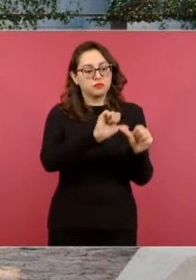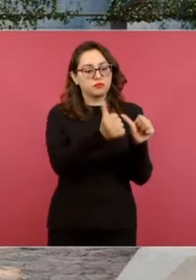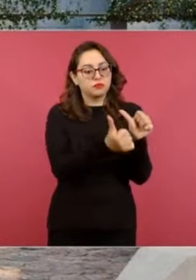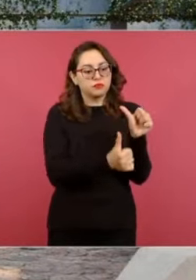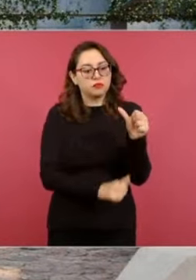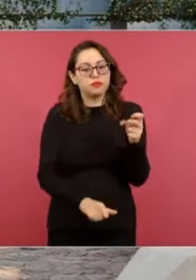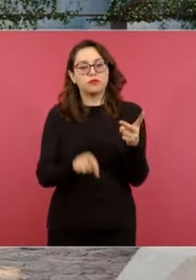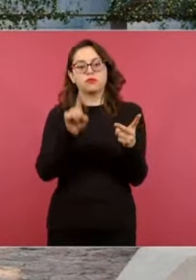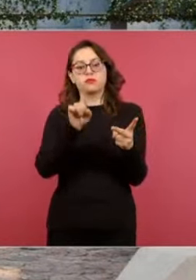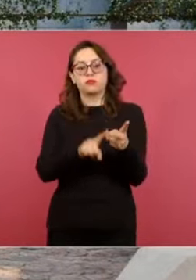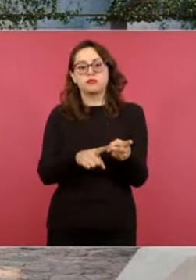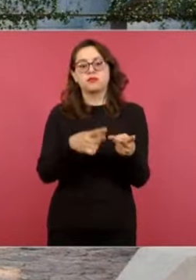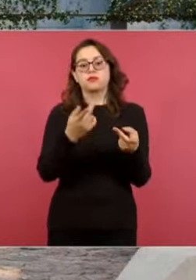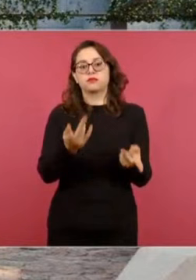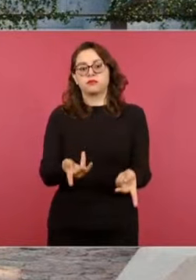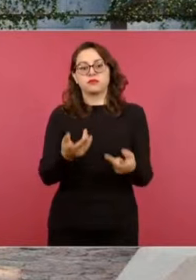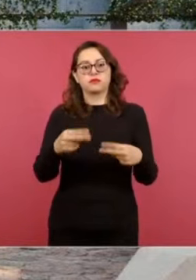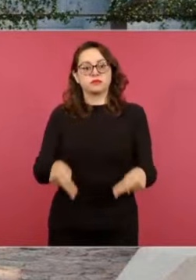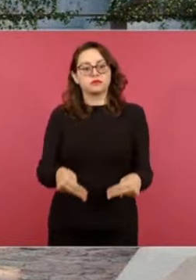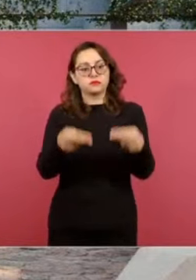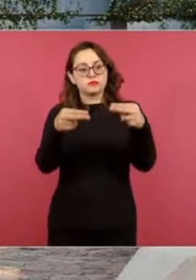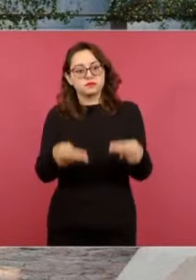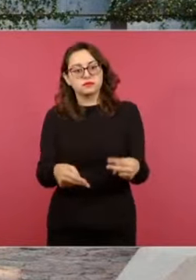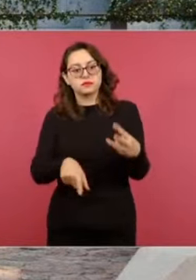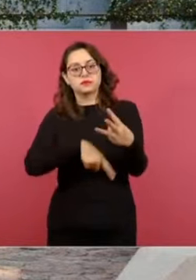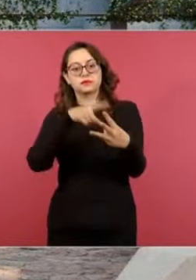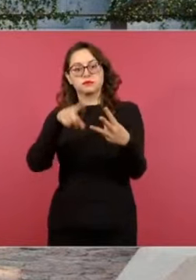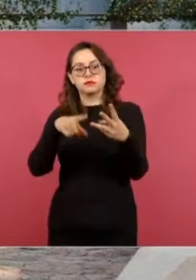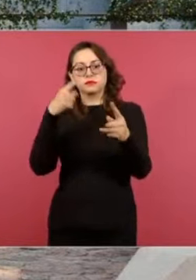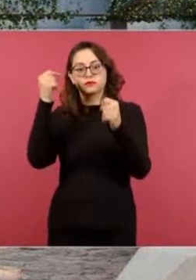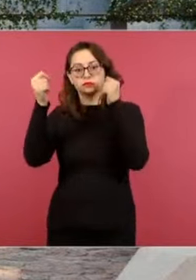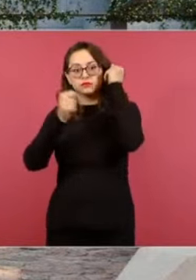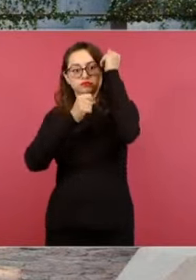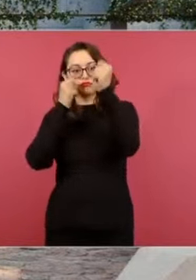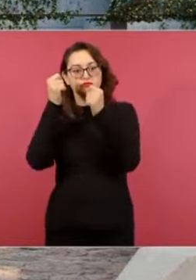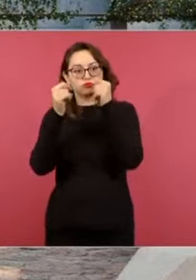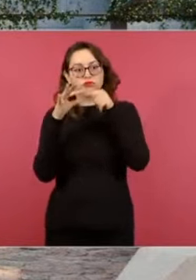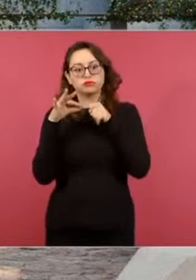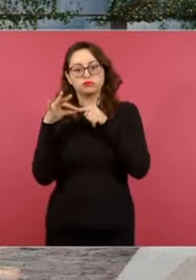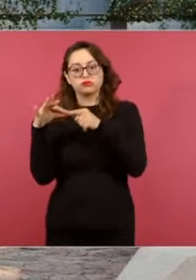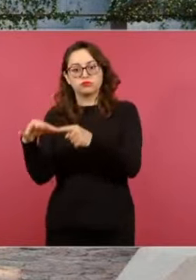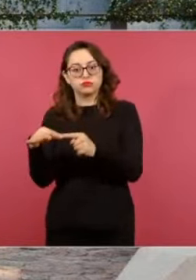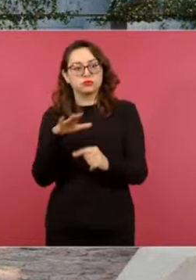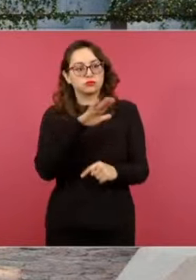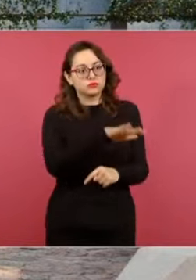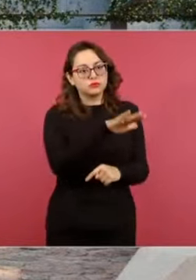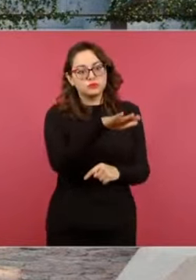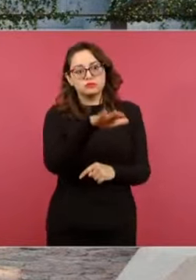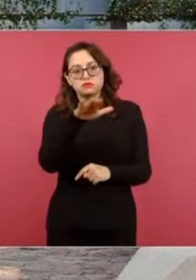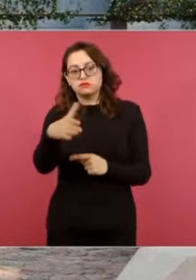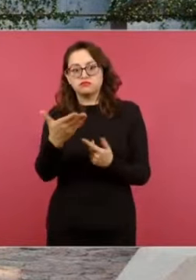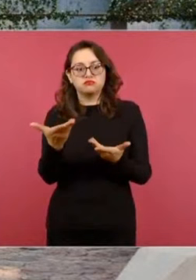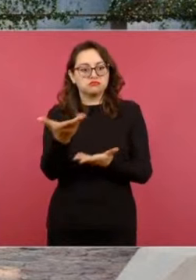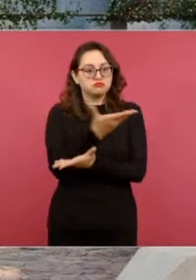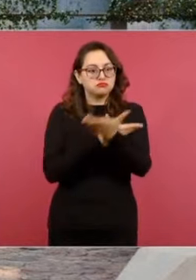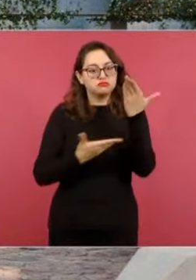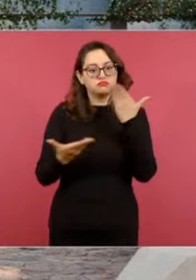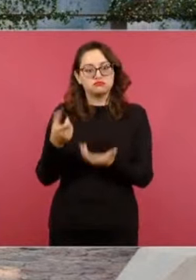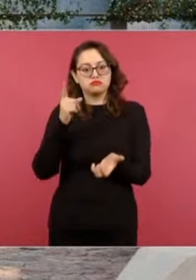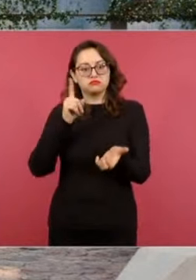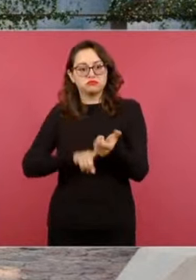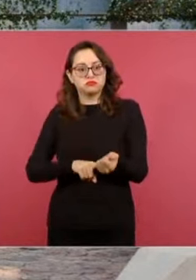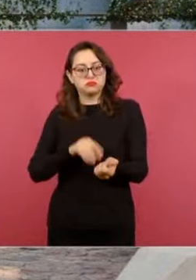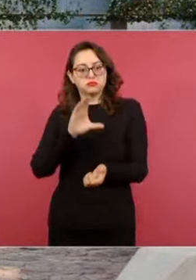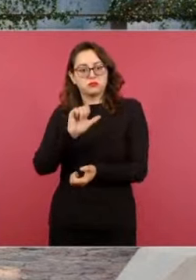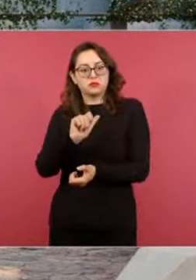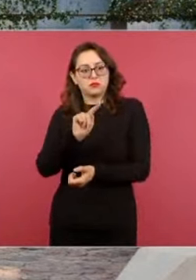para que podamos en esta área ordenar sus espacios comerciales y que ellos puedan tener ingresos que mejoren